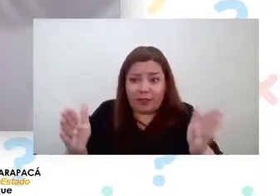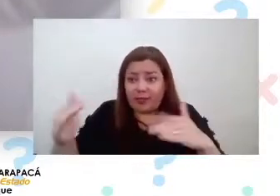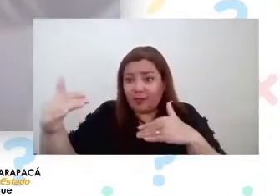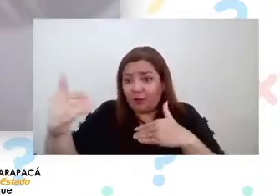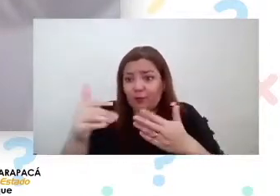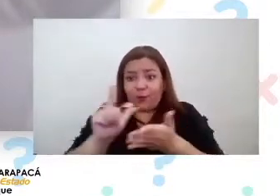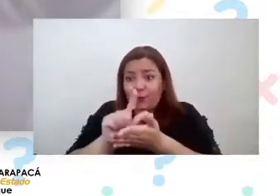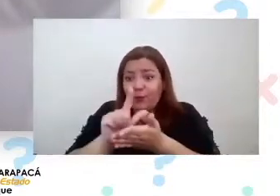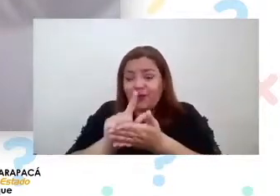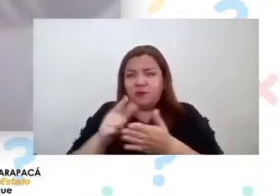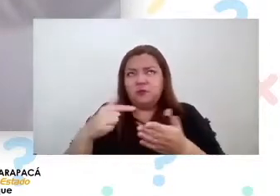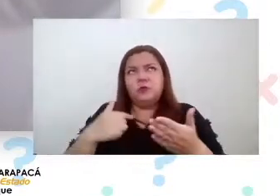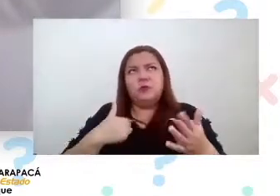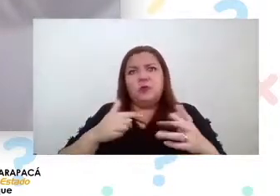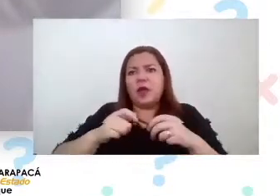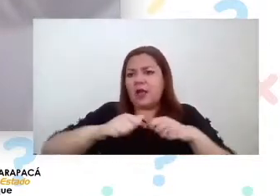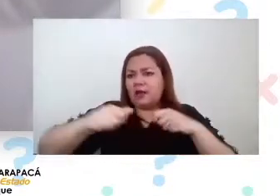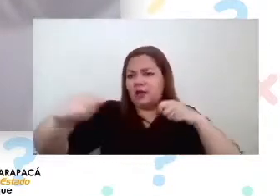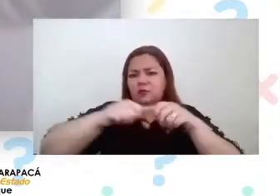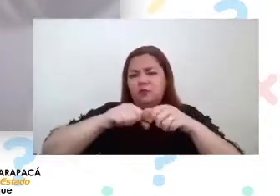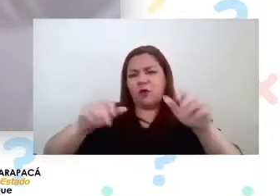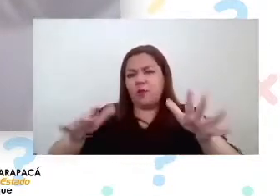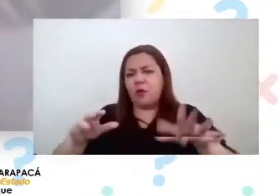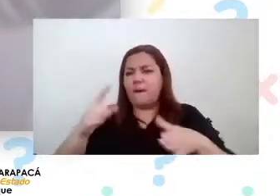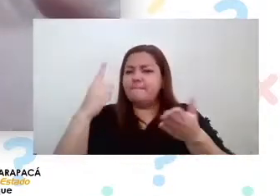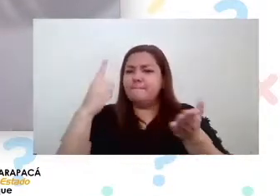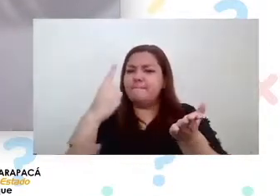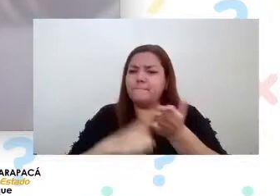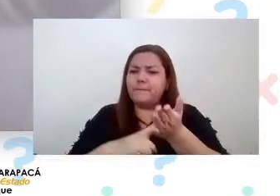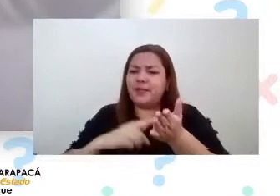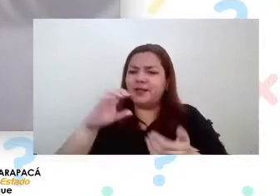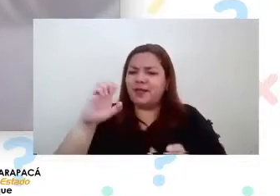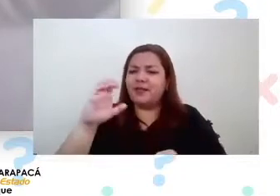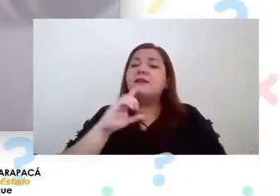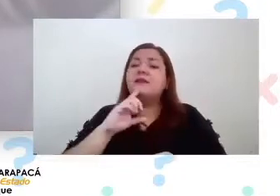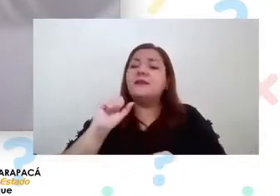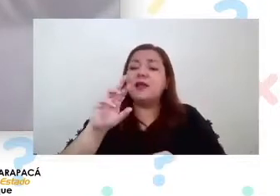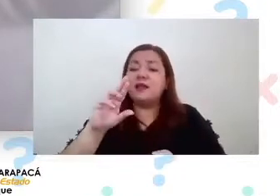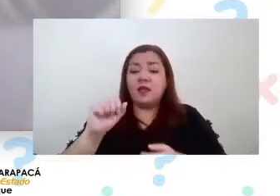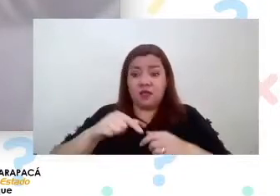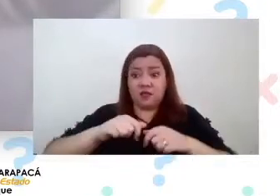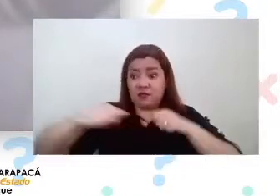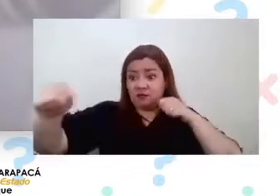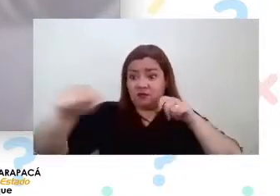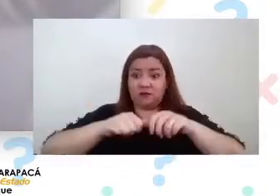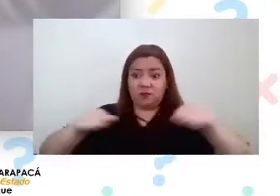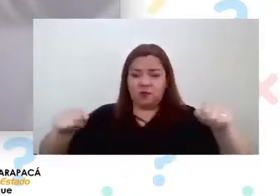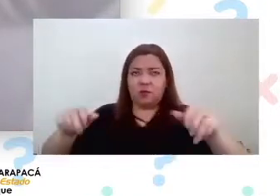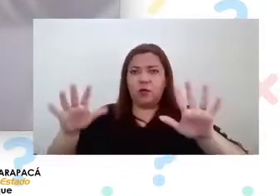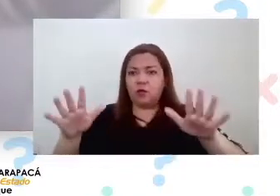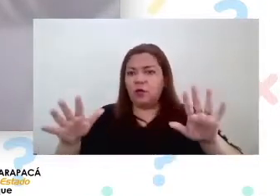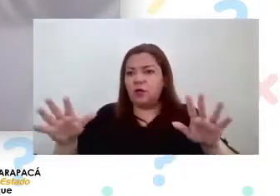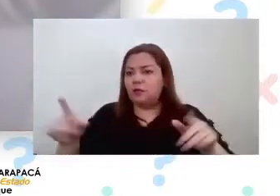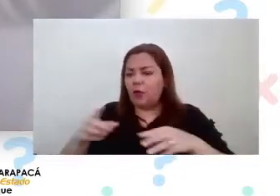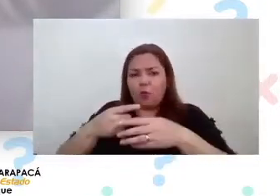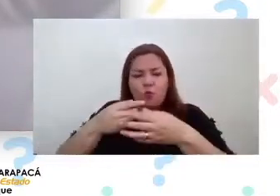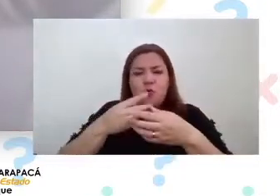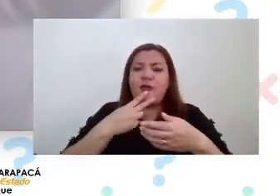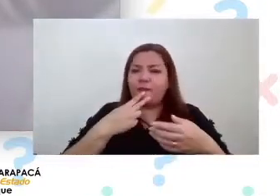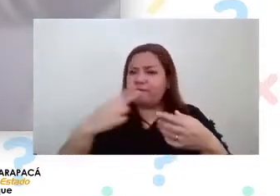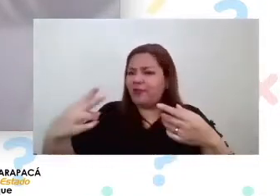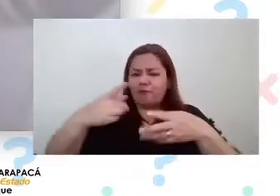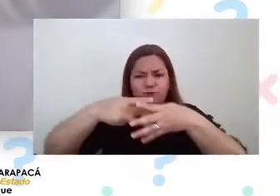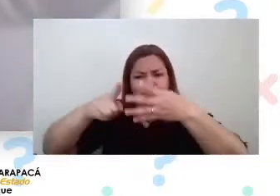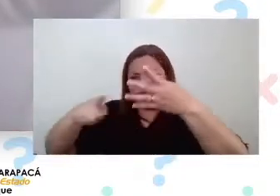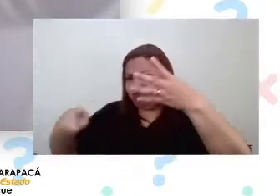son alrededor de mil hectáreas y en este espacio de mil hectáreas reunimos biodiversidad que no se ve